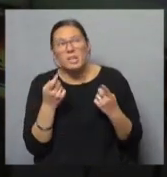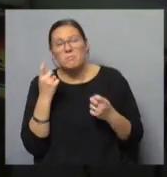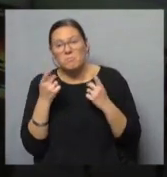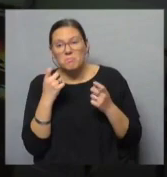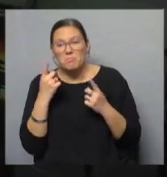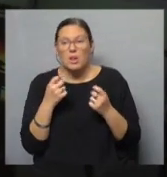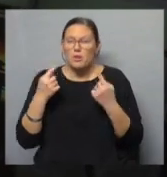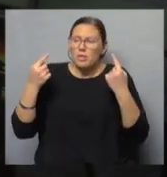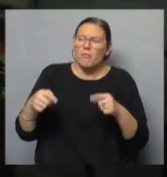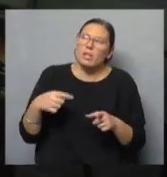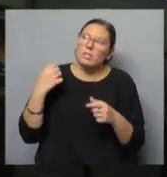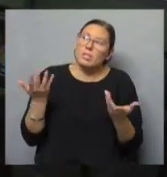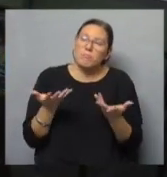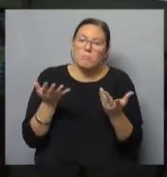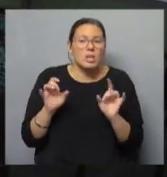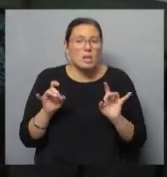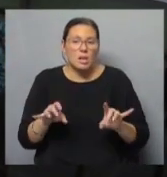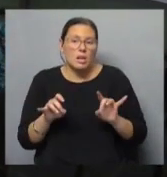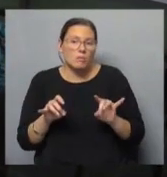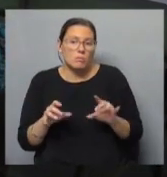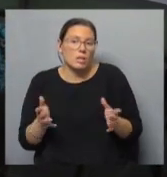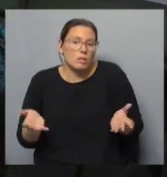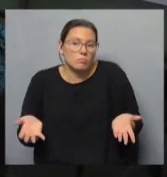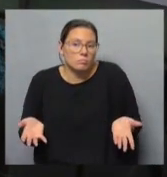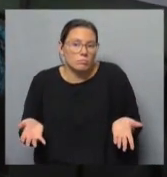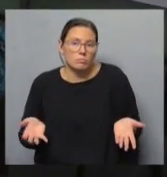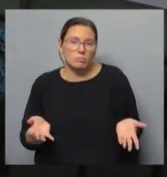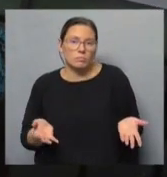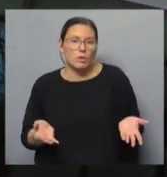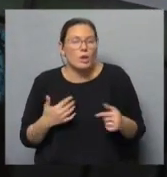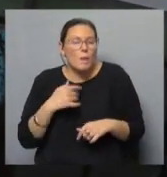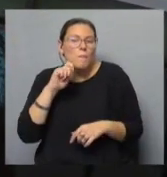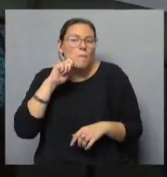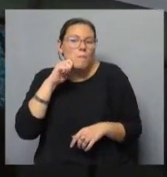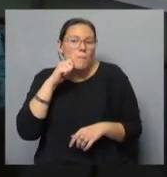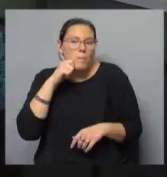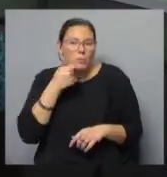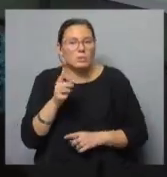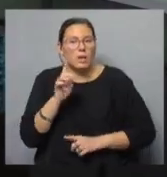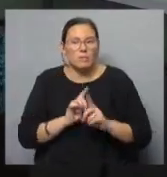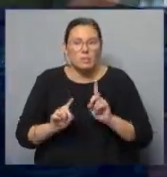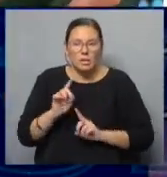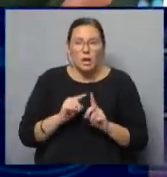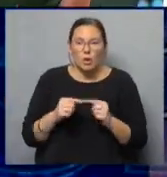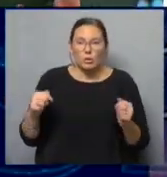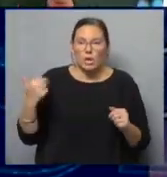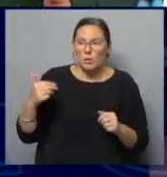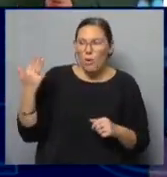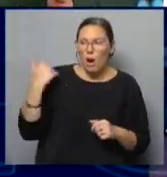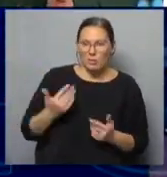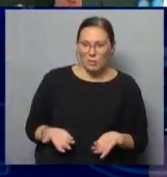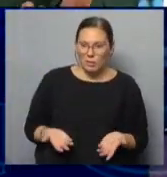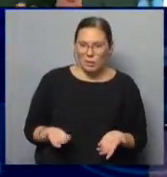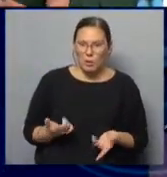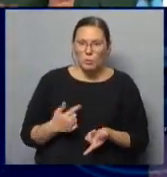puedo hacer diferente, sino que, naturalmente, lo que me entusiasma, muchas veces, es algo que capaz que no lo hice tanto antes.